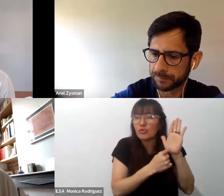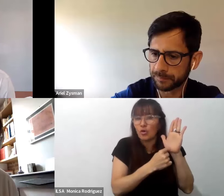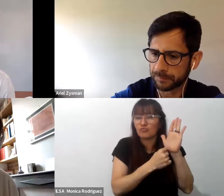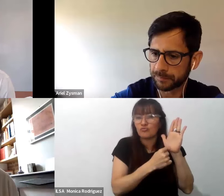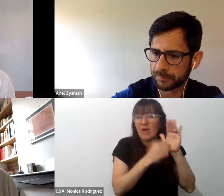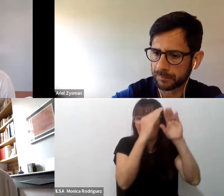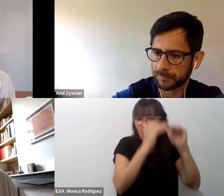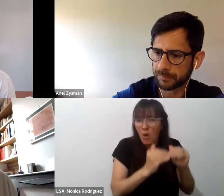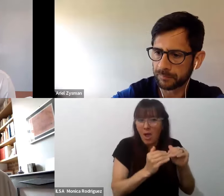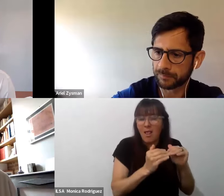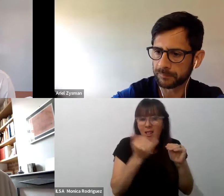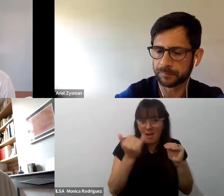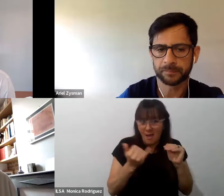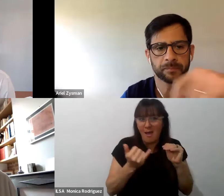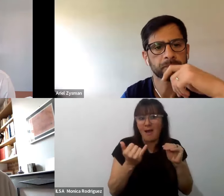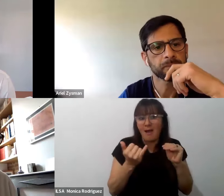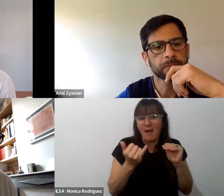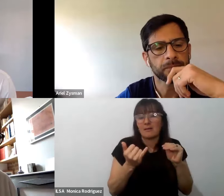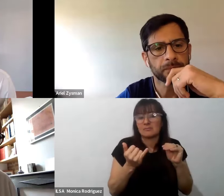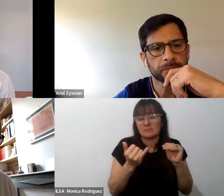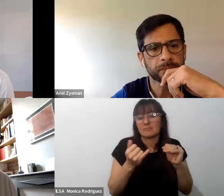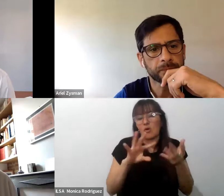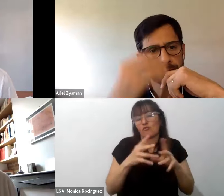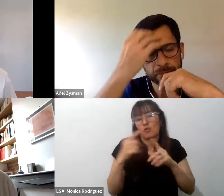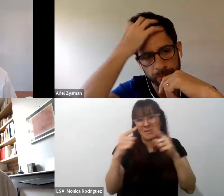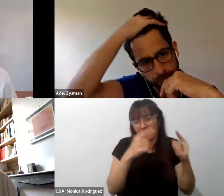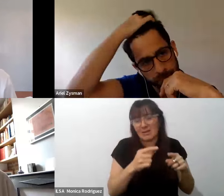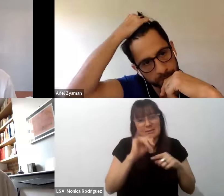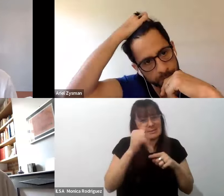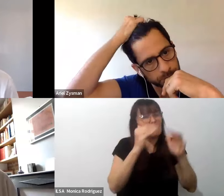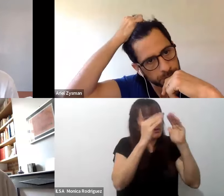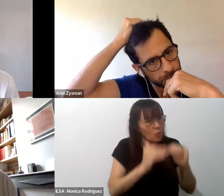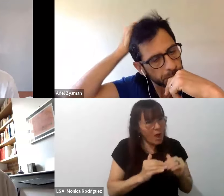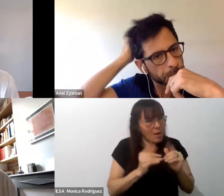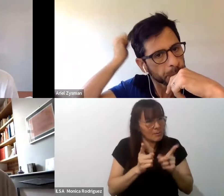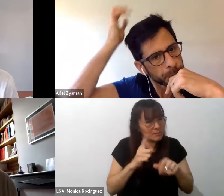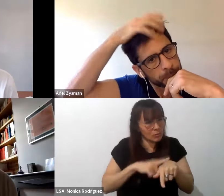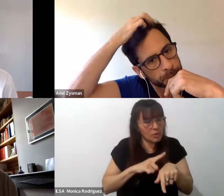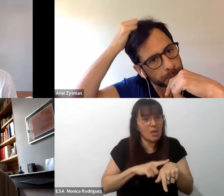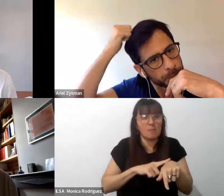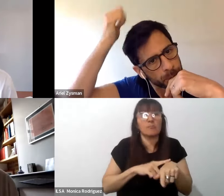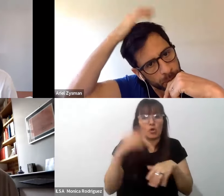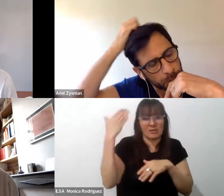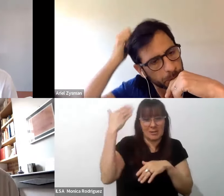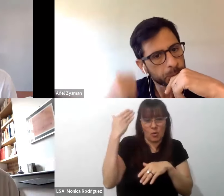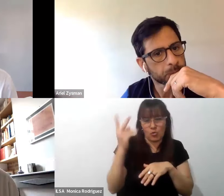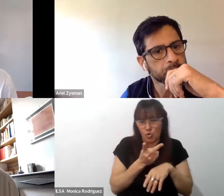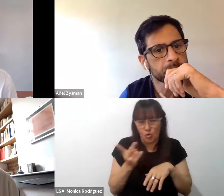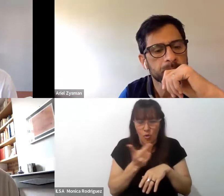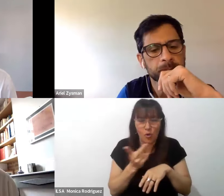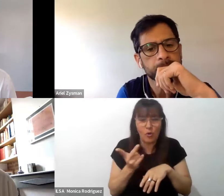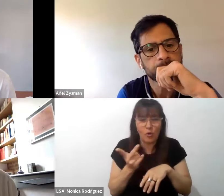aunque se planteen de manera diferente entre nuestros discursos por un lado el